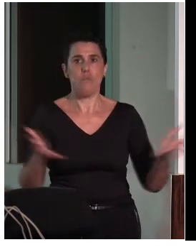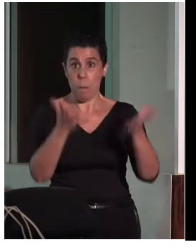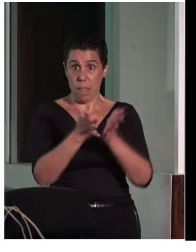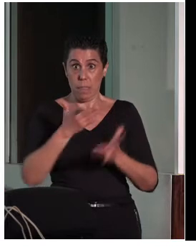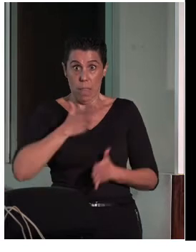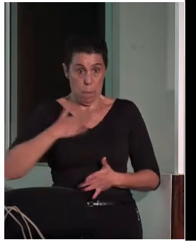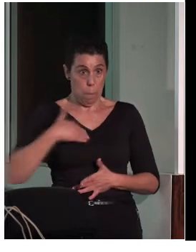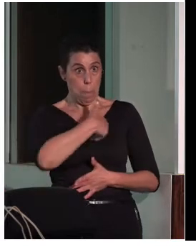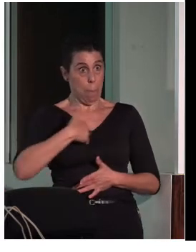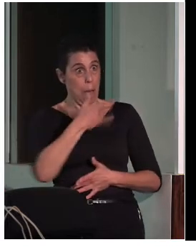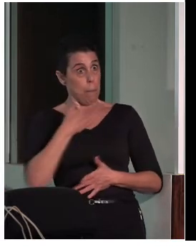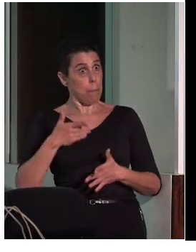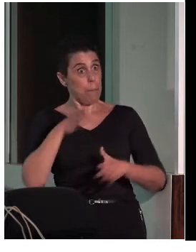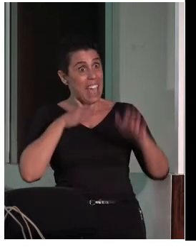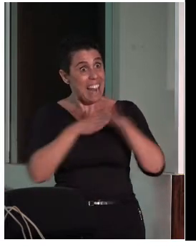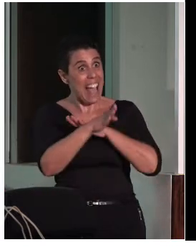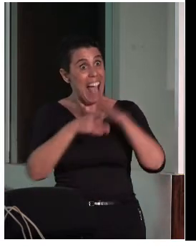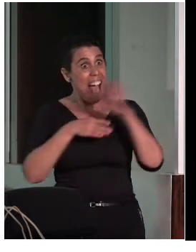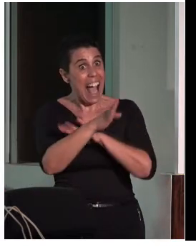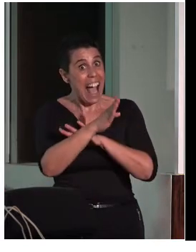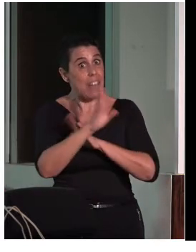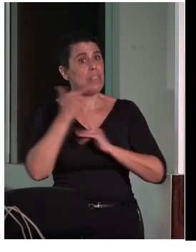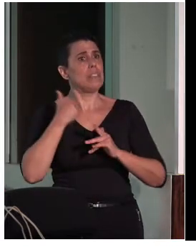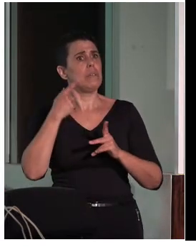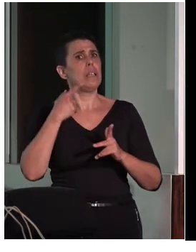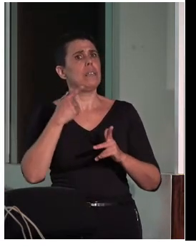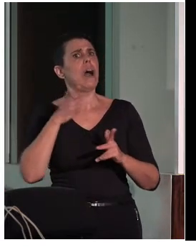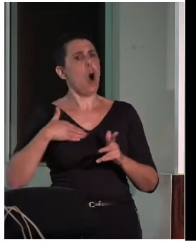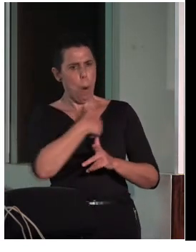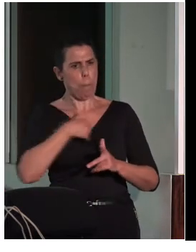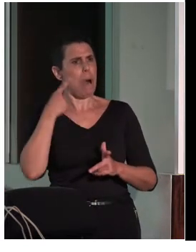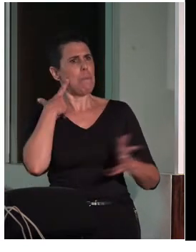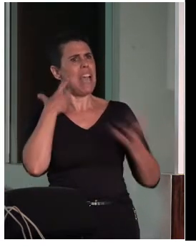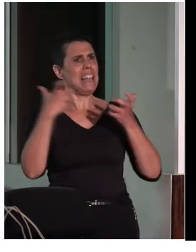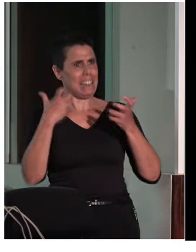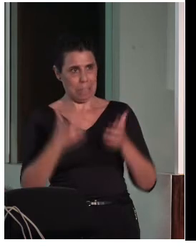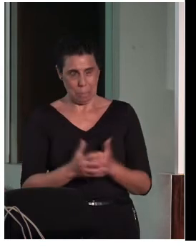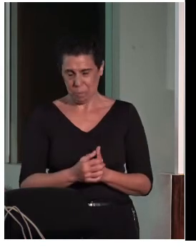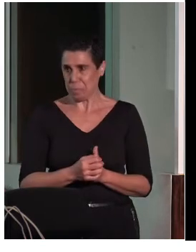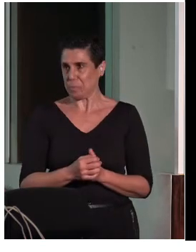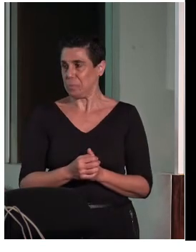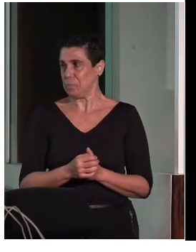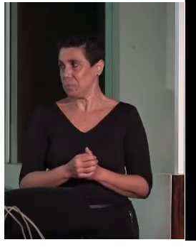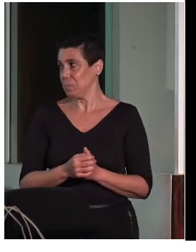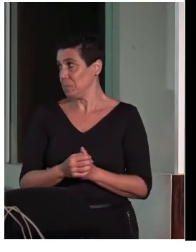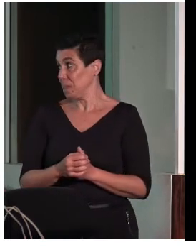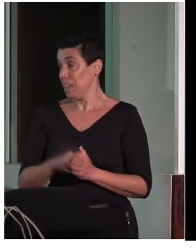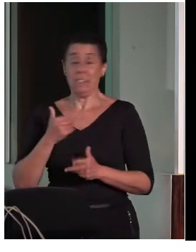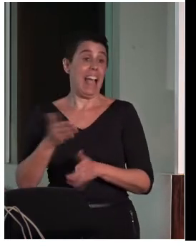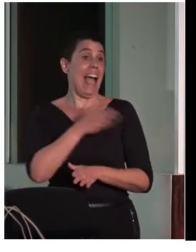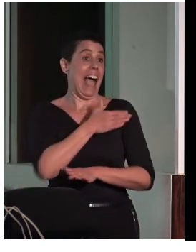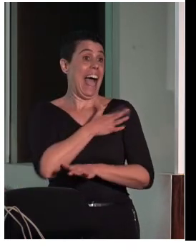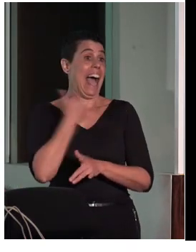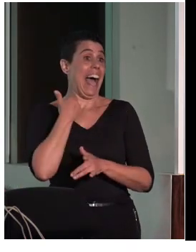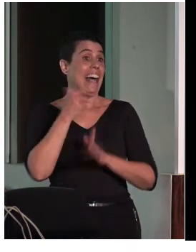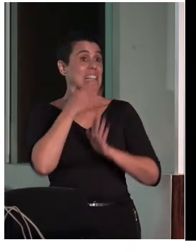y yo como artista con problemas de visión. Me voy a centrar en la visión porque, bueno, los que me han predecido, Jesús y